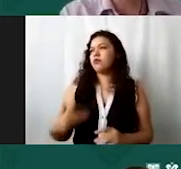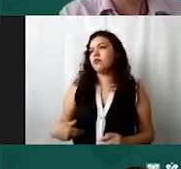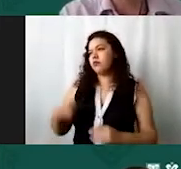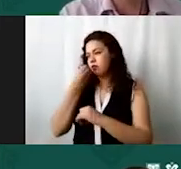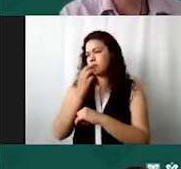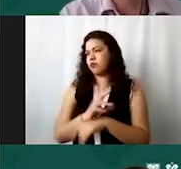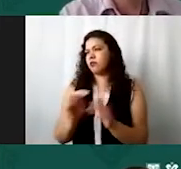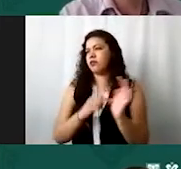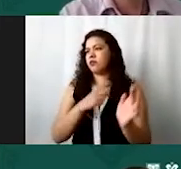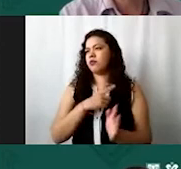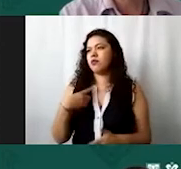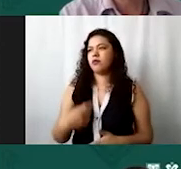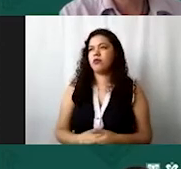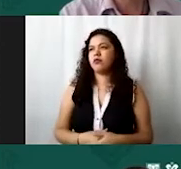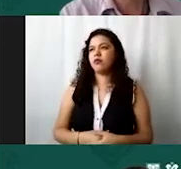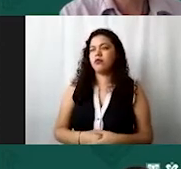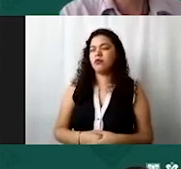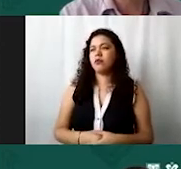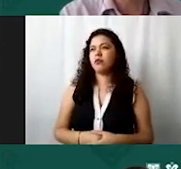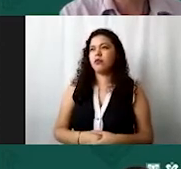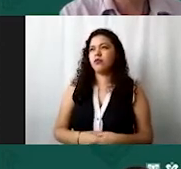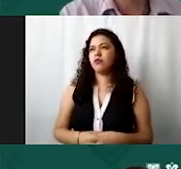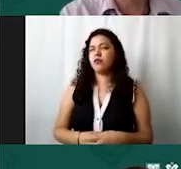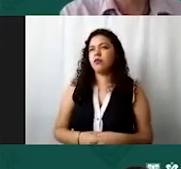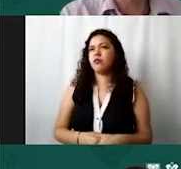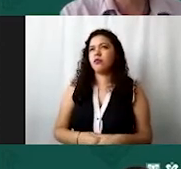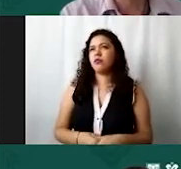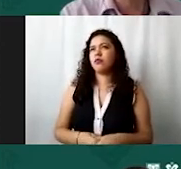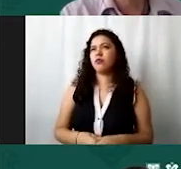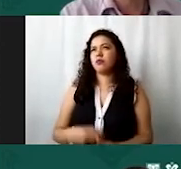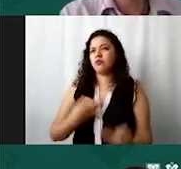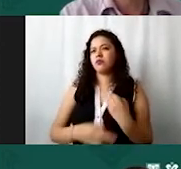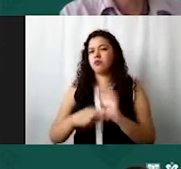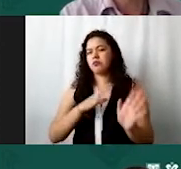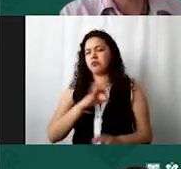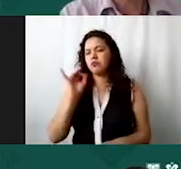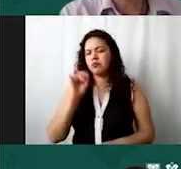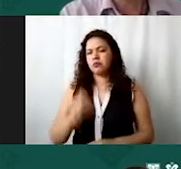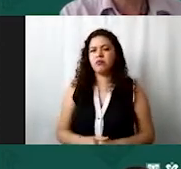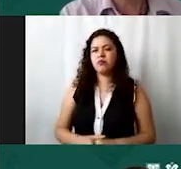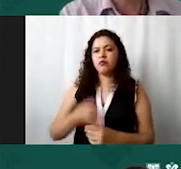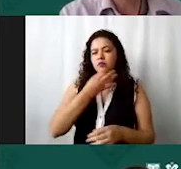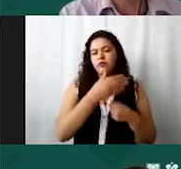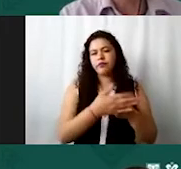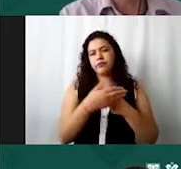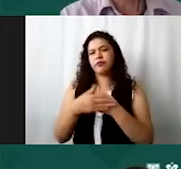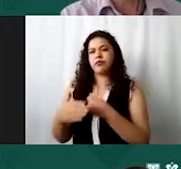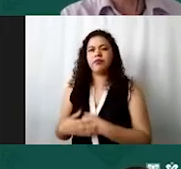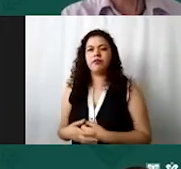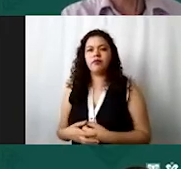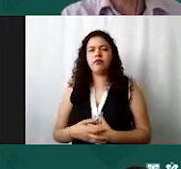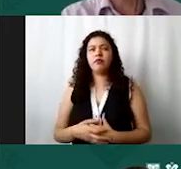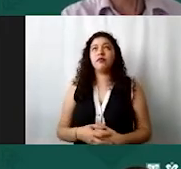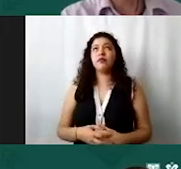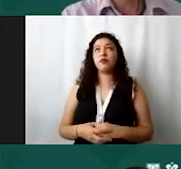secretario de la sesión aunque pudiera firmarla también todos la convocatoria que les mencioné hace rato y